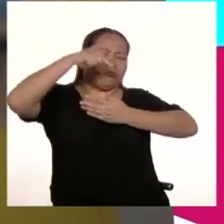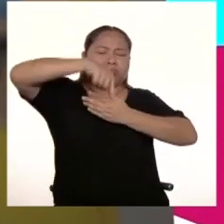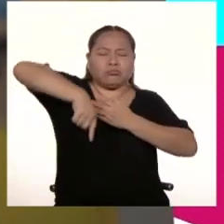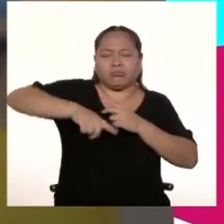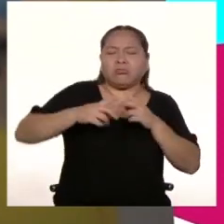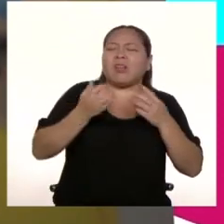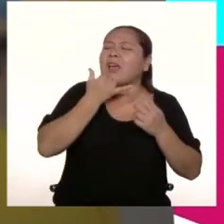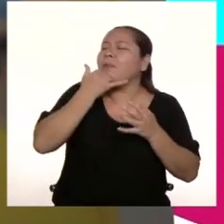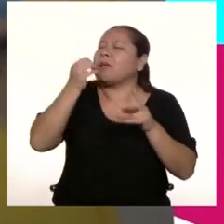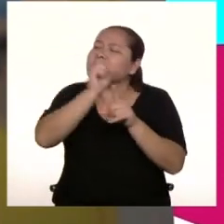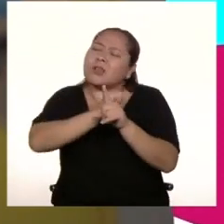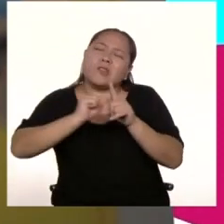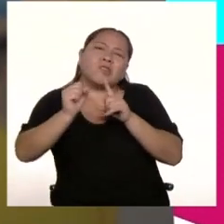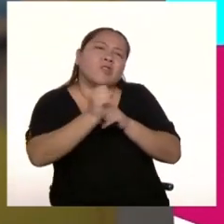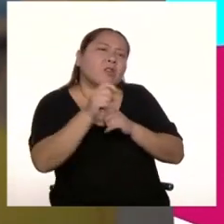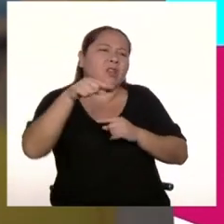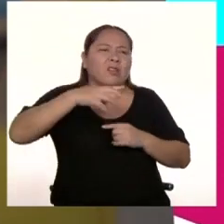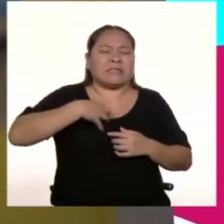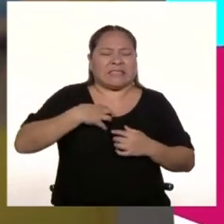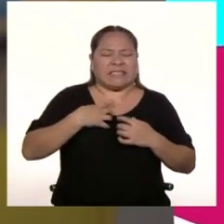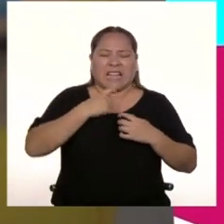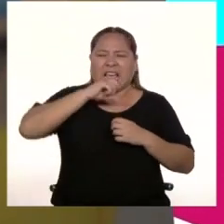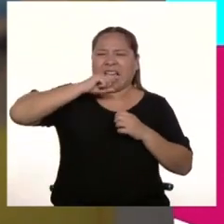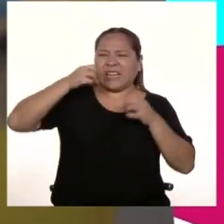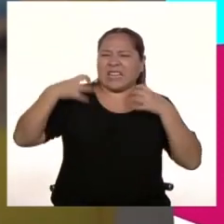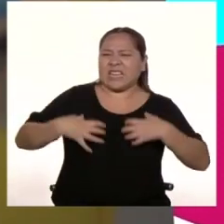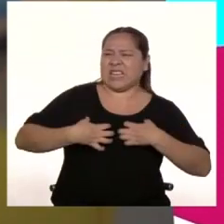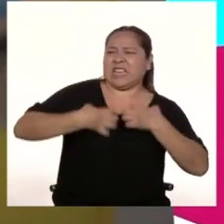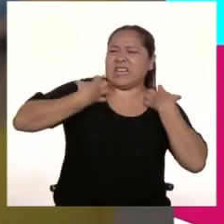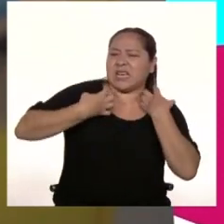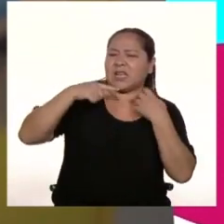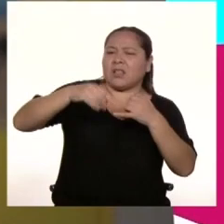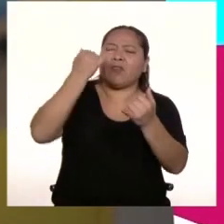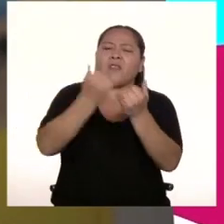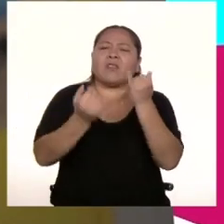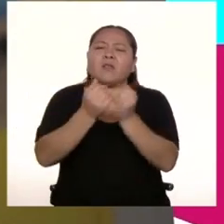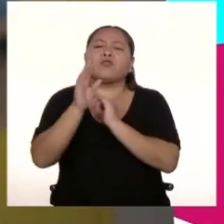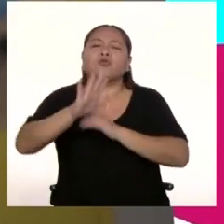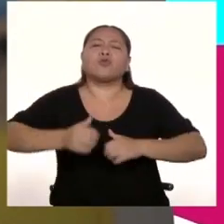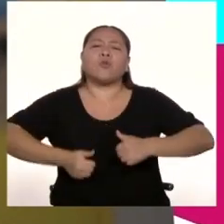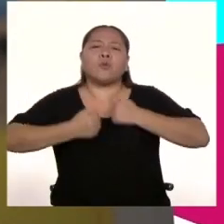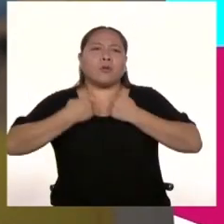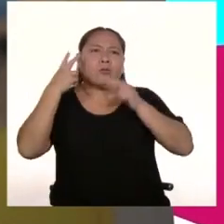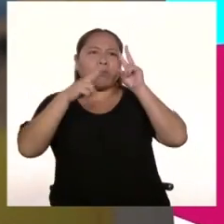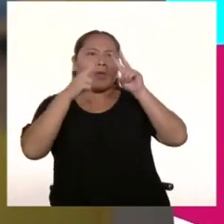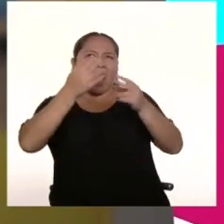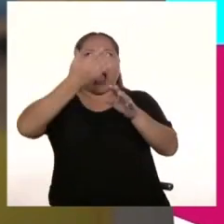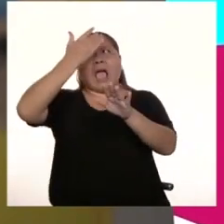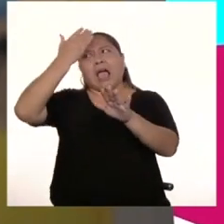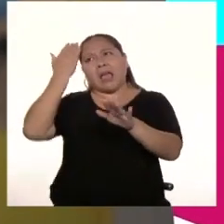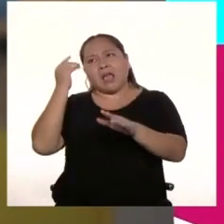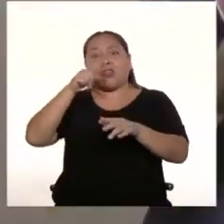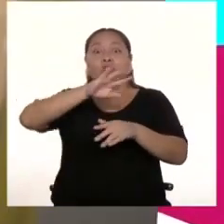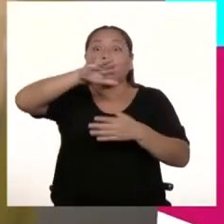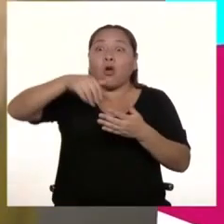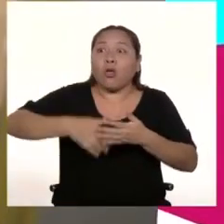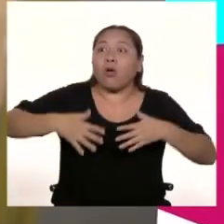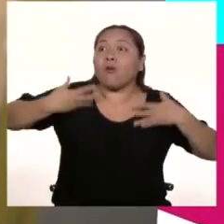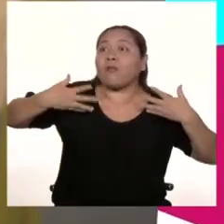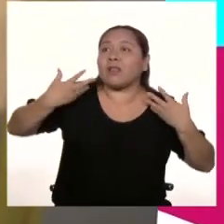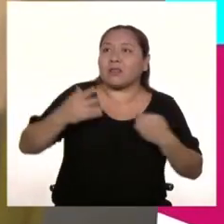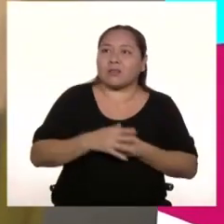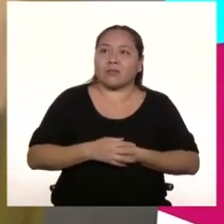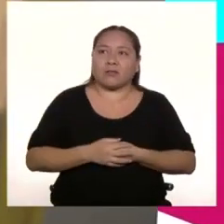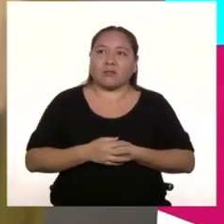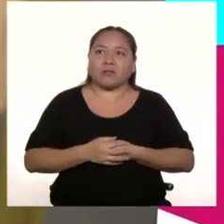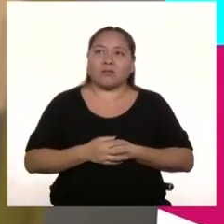sociedad. El rencor y la ira le pusieron fin a su vida. Porque no puede ser como antes, cuando era toda alegría. Es otro